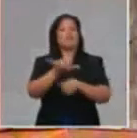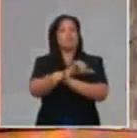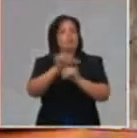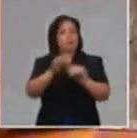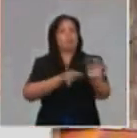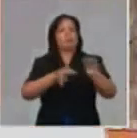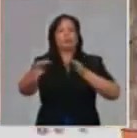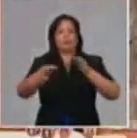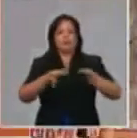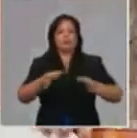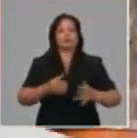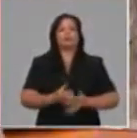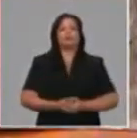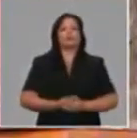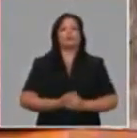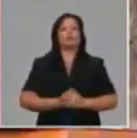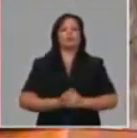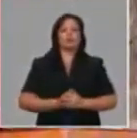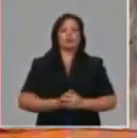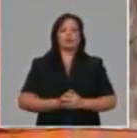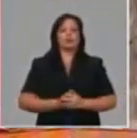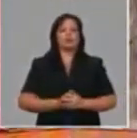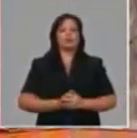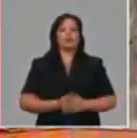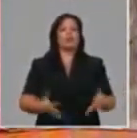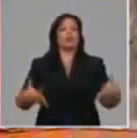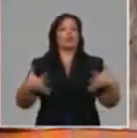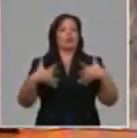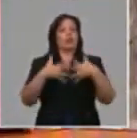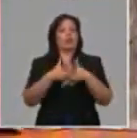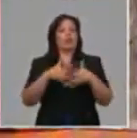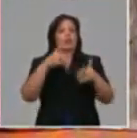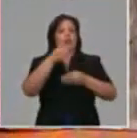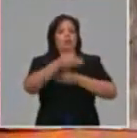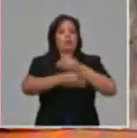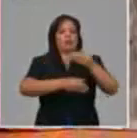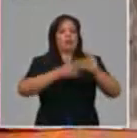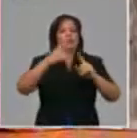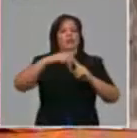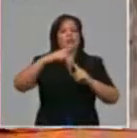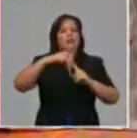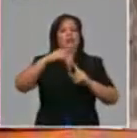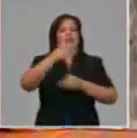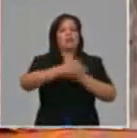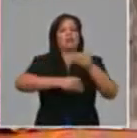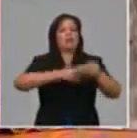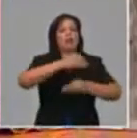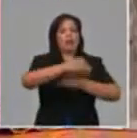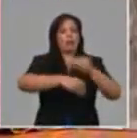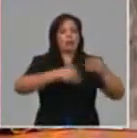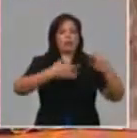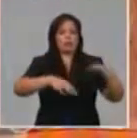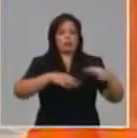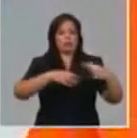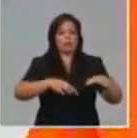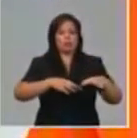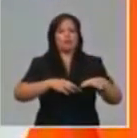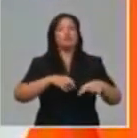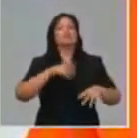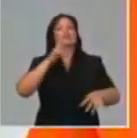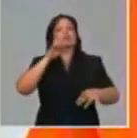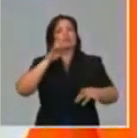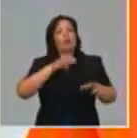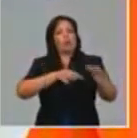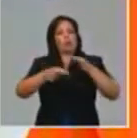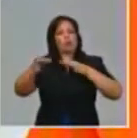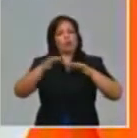también a los trámites de una actividad que hemos mantenido las oficodas se van a mantener funcionando tal y